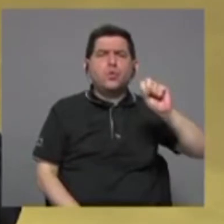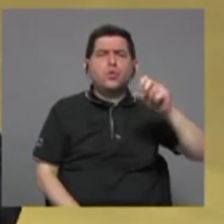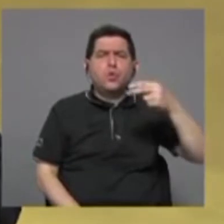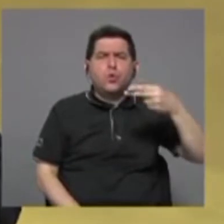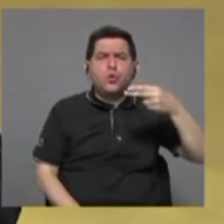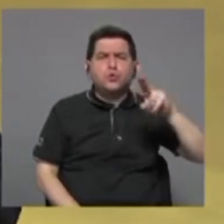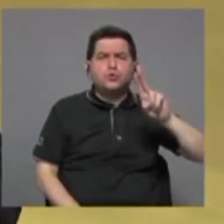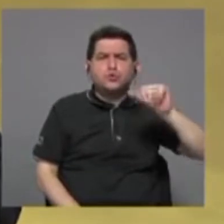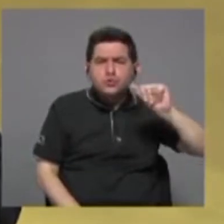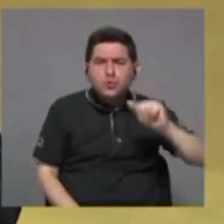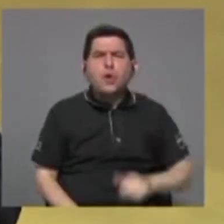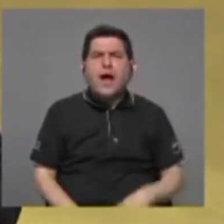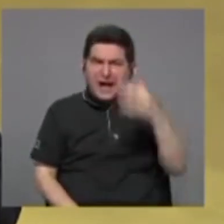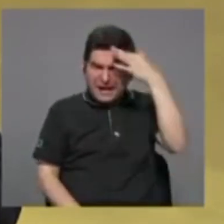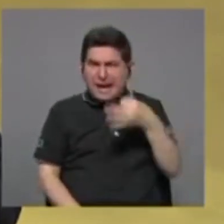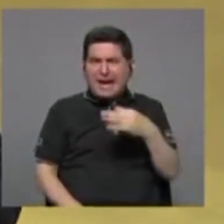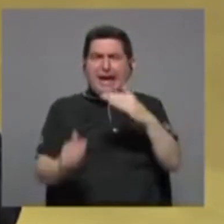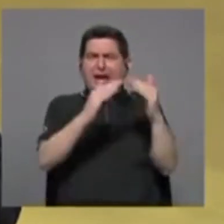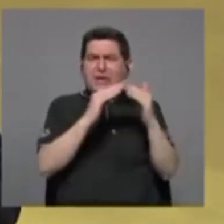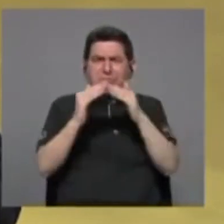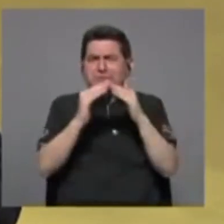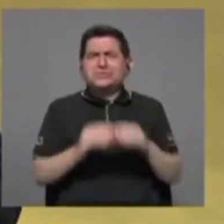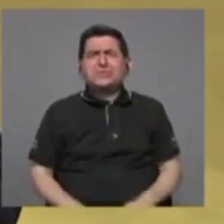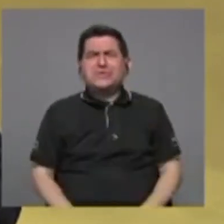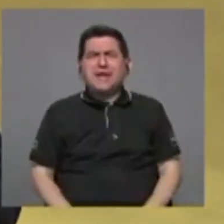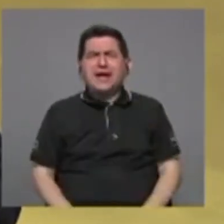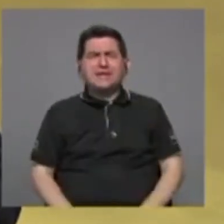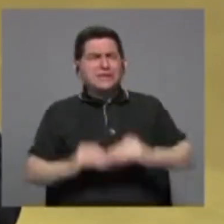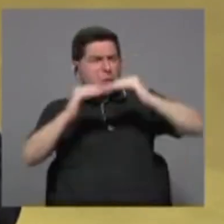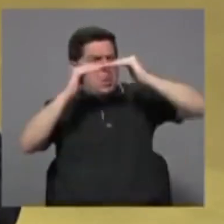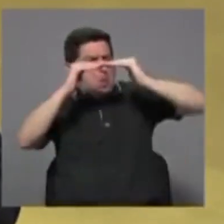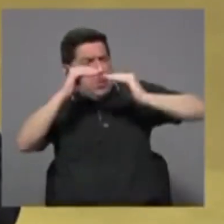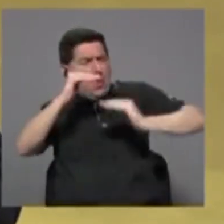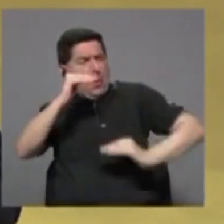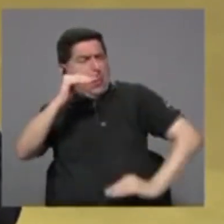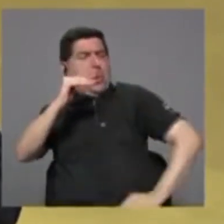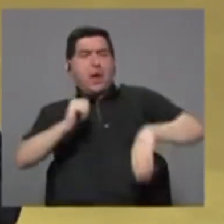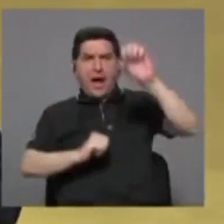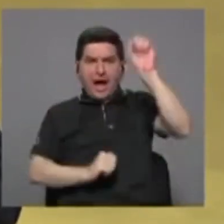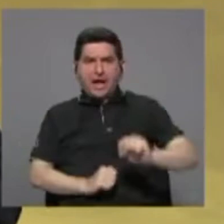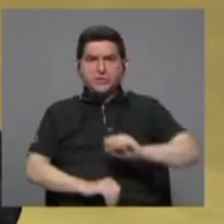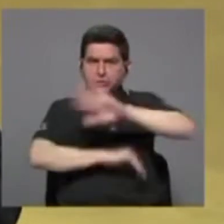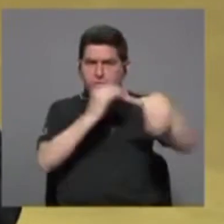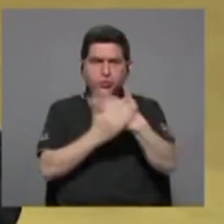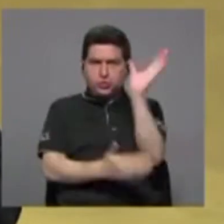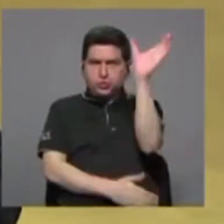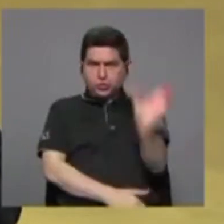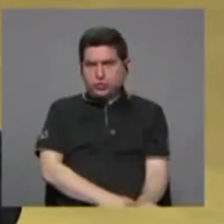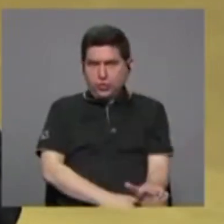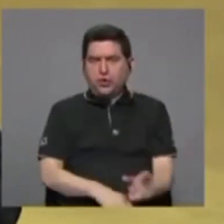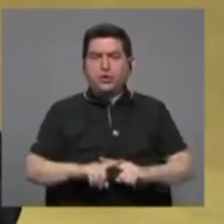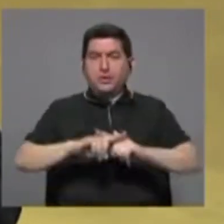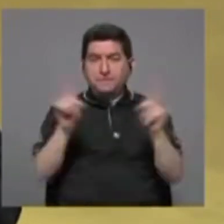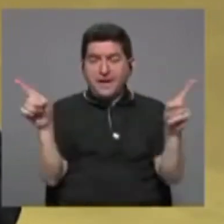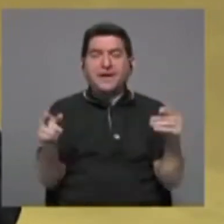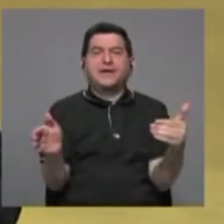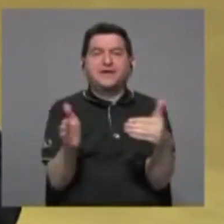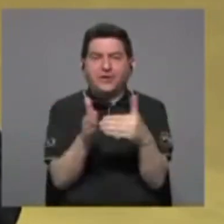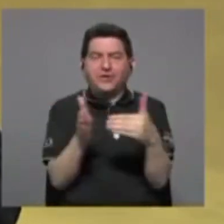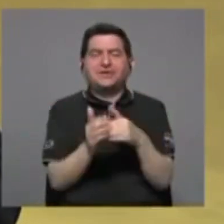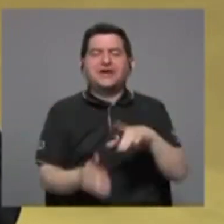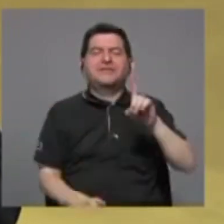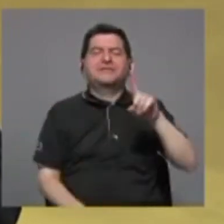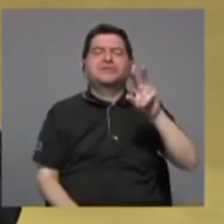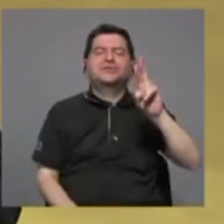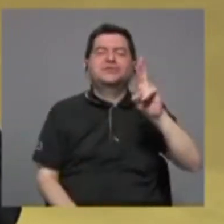posiblemente, entiendo que es la ciudad más, más, al sur del continente, pero volvía con el doctor